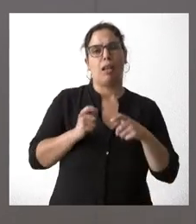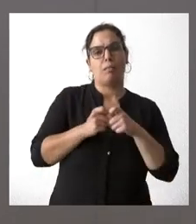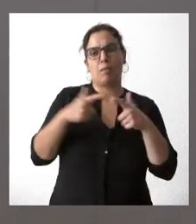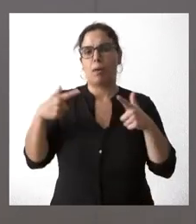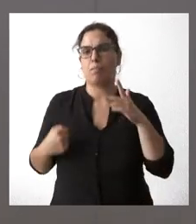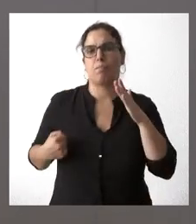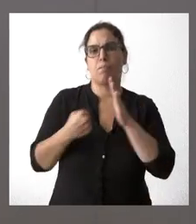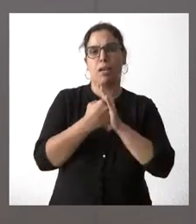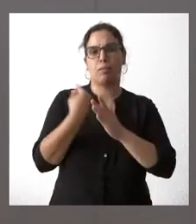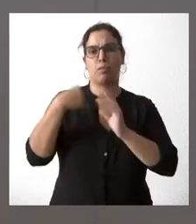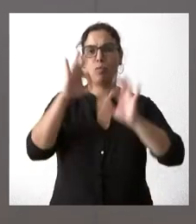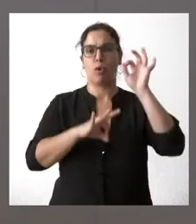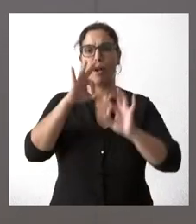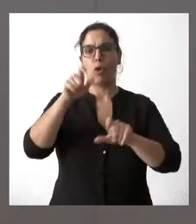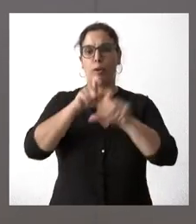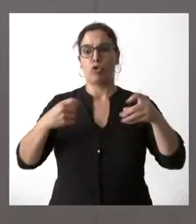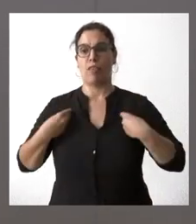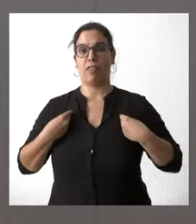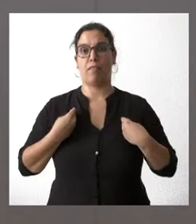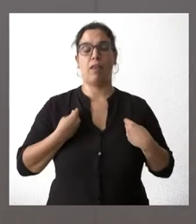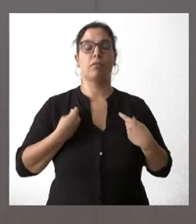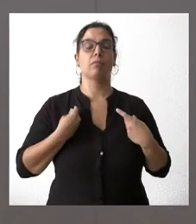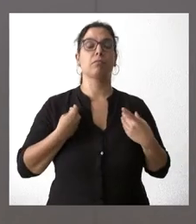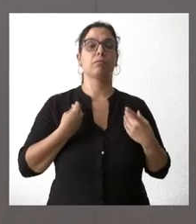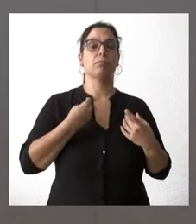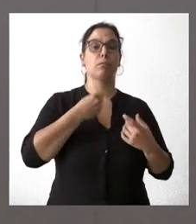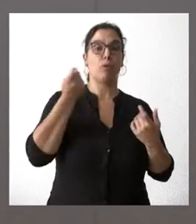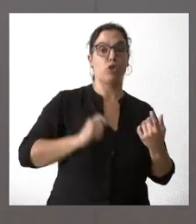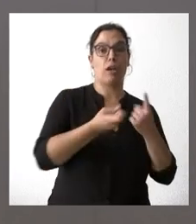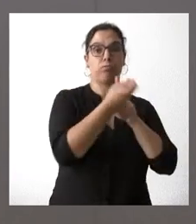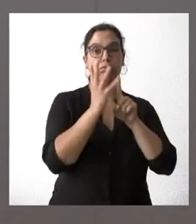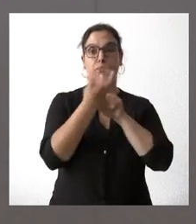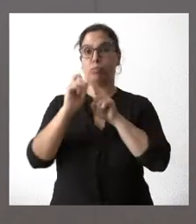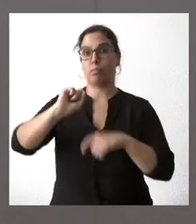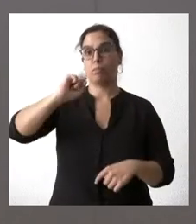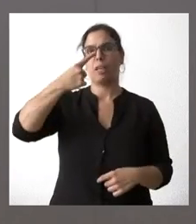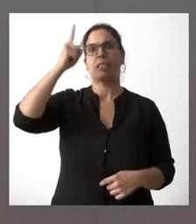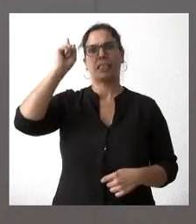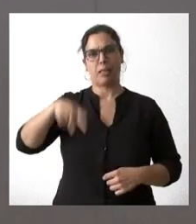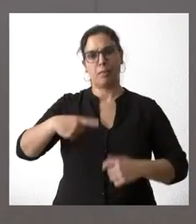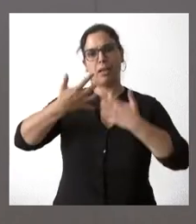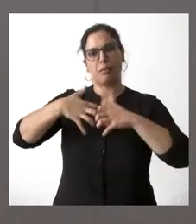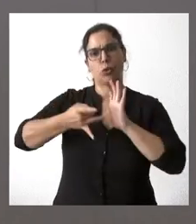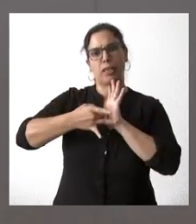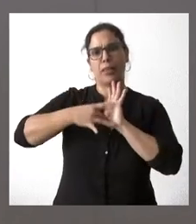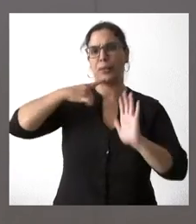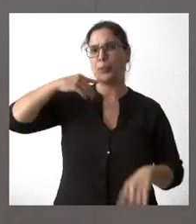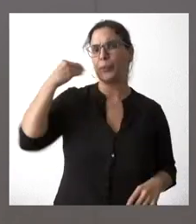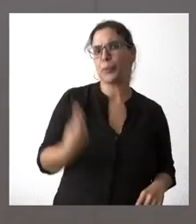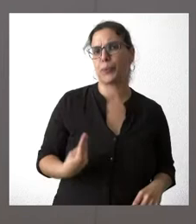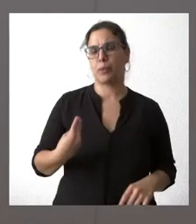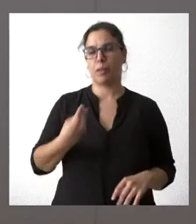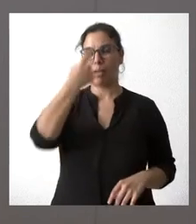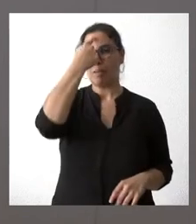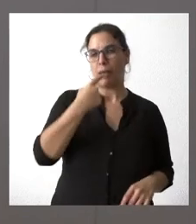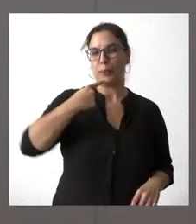habitante en relación con la atención primaria, sino también un equipamiento de muy alta calidad, de muy alta resolución y que